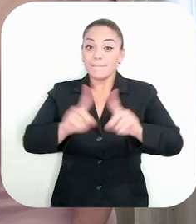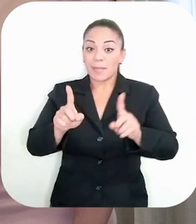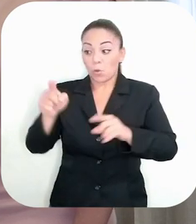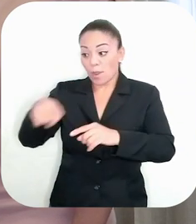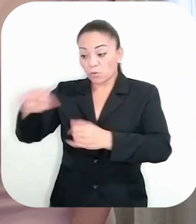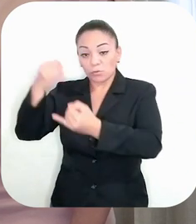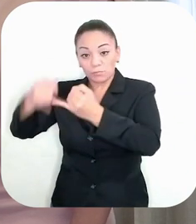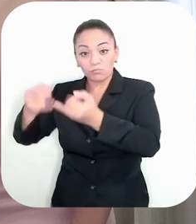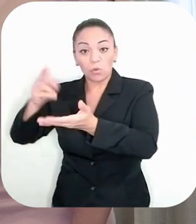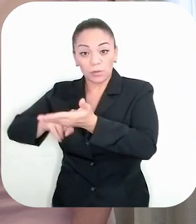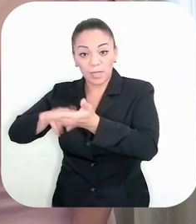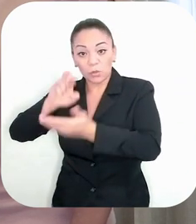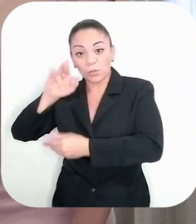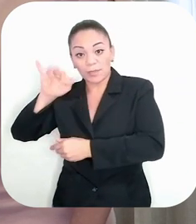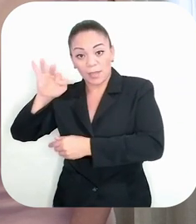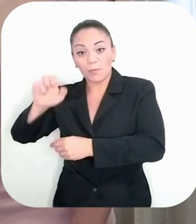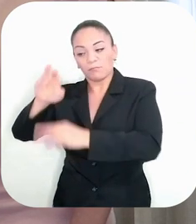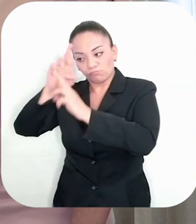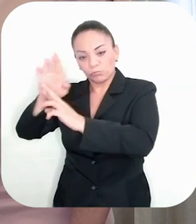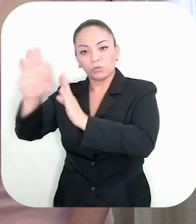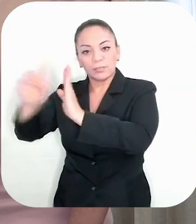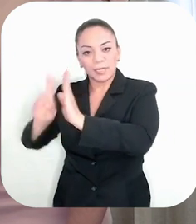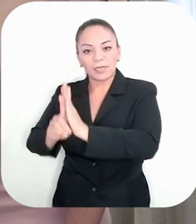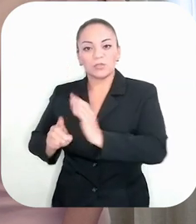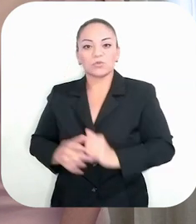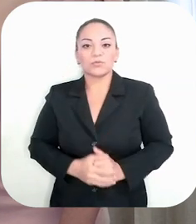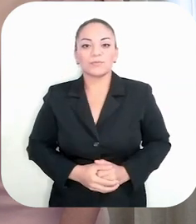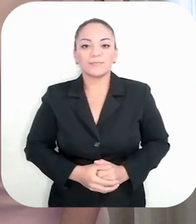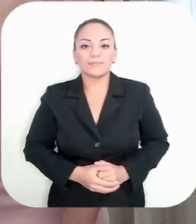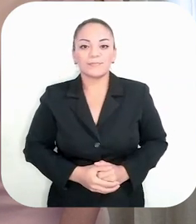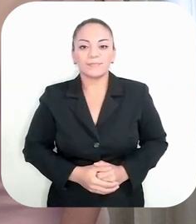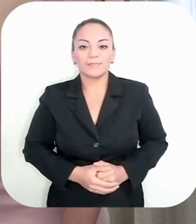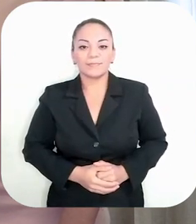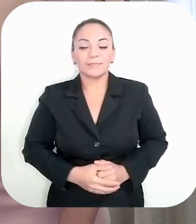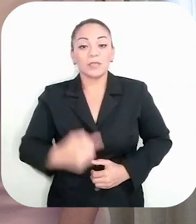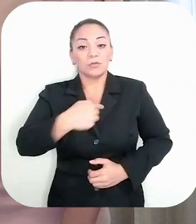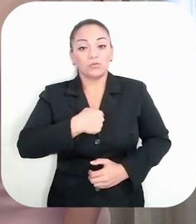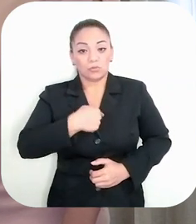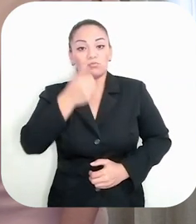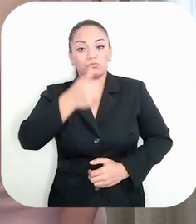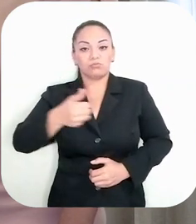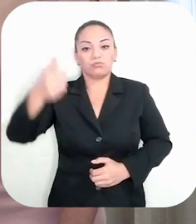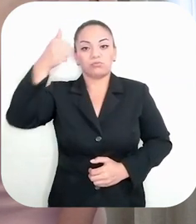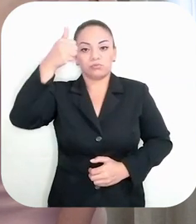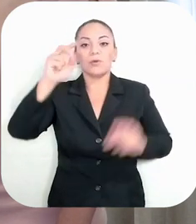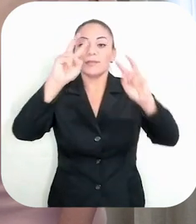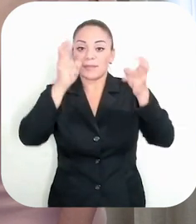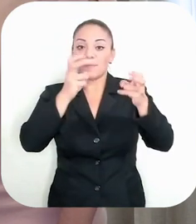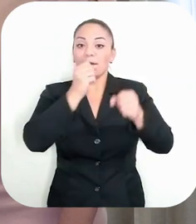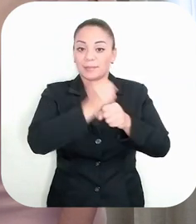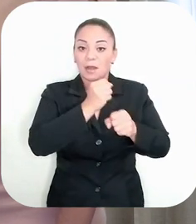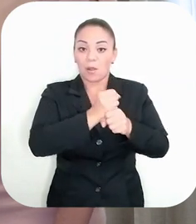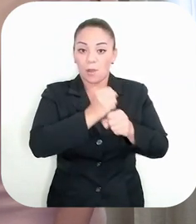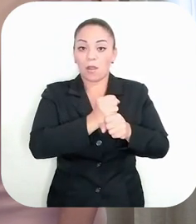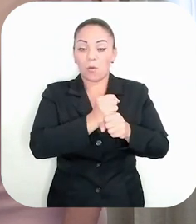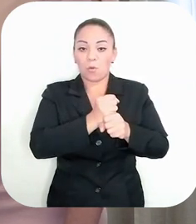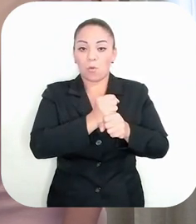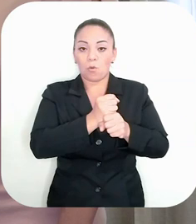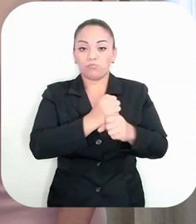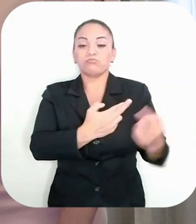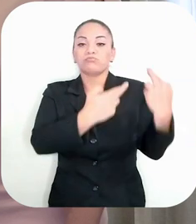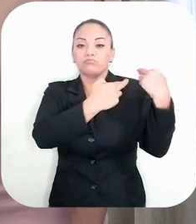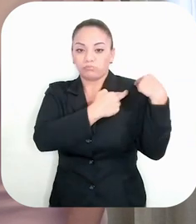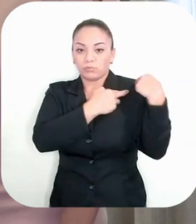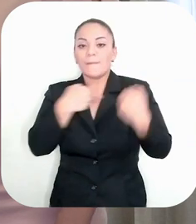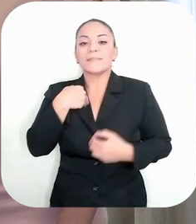laborales de los empleados de RITEVE deben de respetarse. Como rectora en materia de trabajo, es obligación